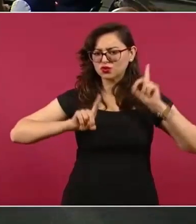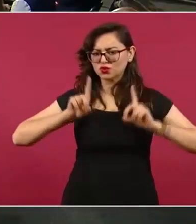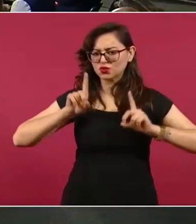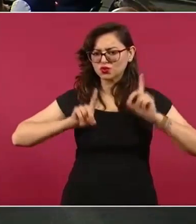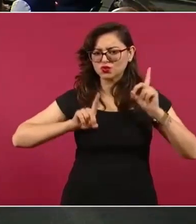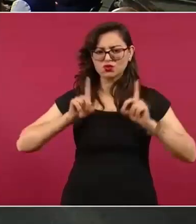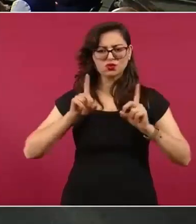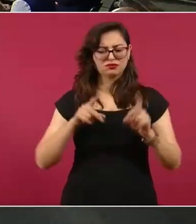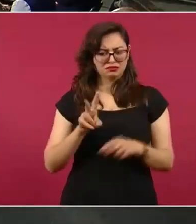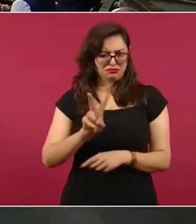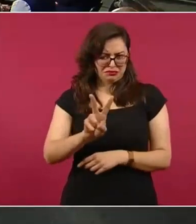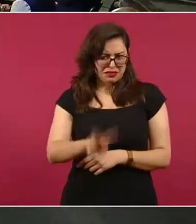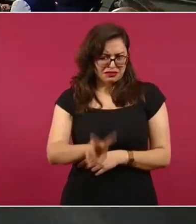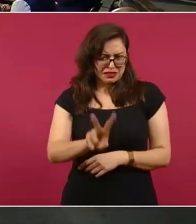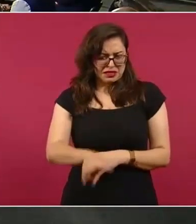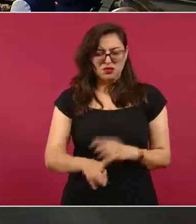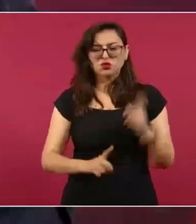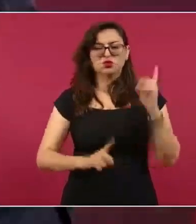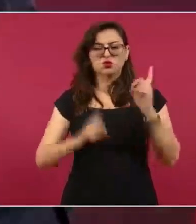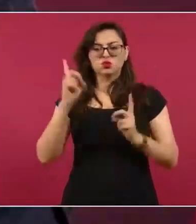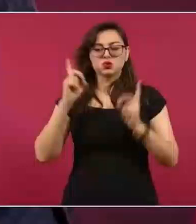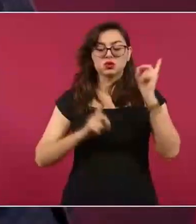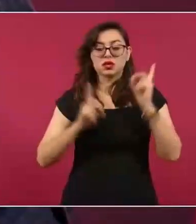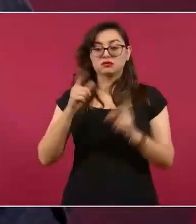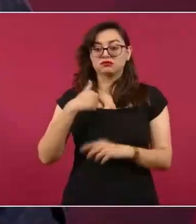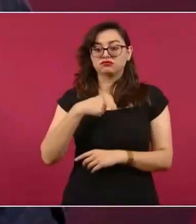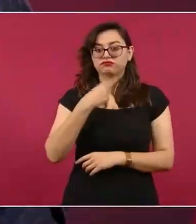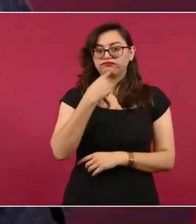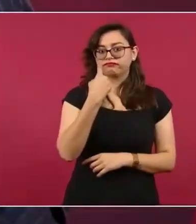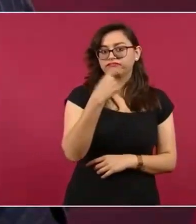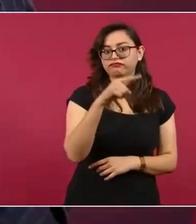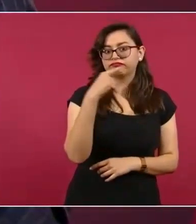Tengo dudas. No estoy acusando a nadie.